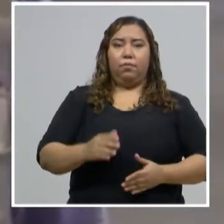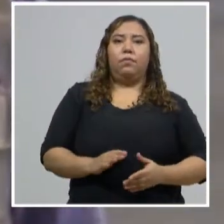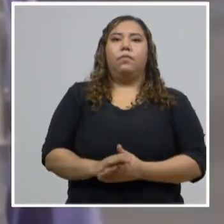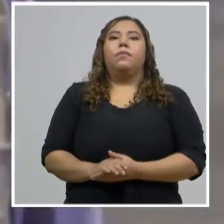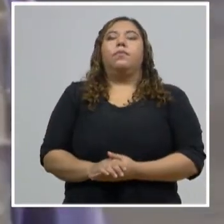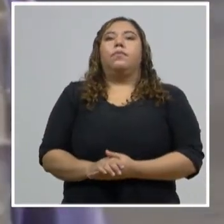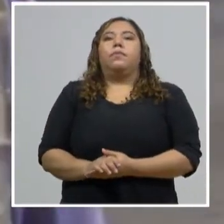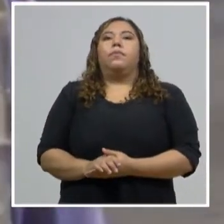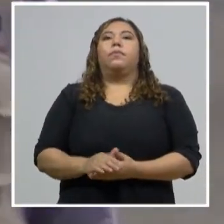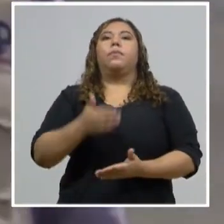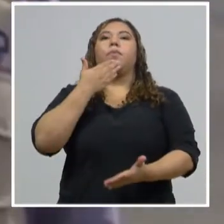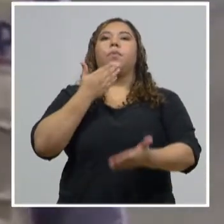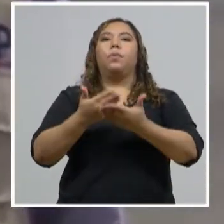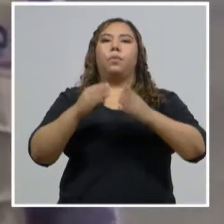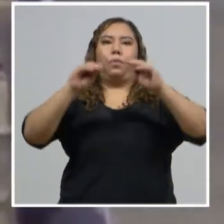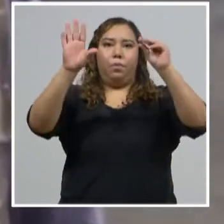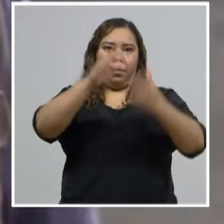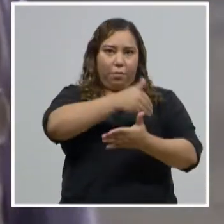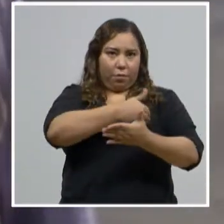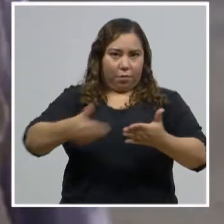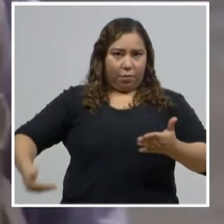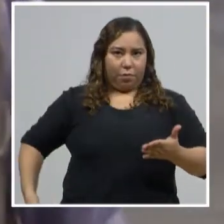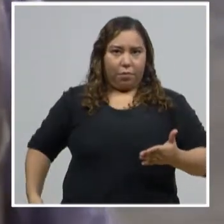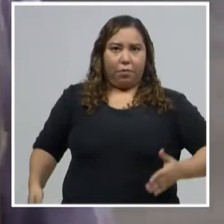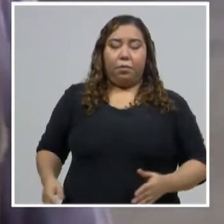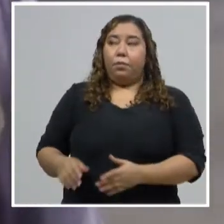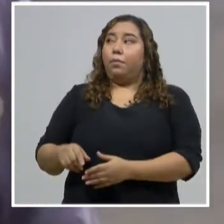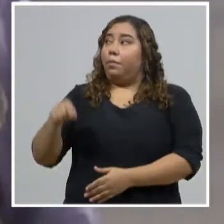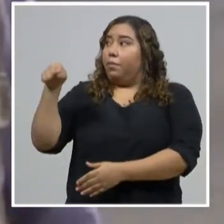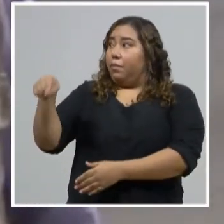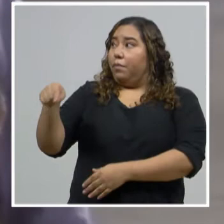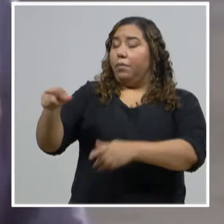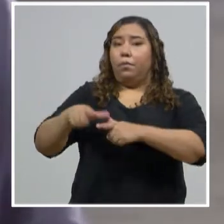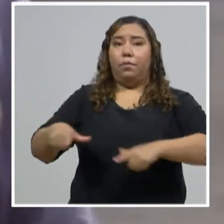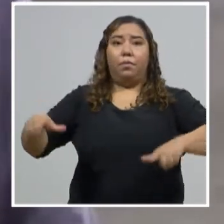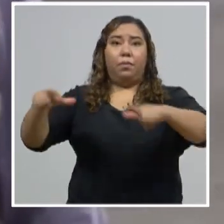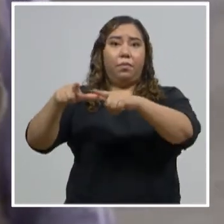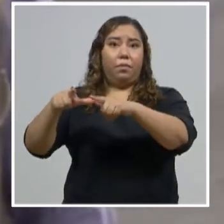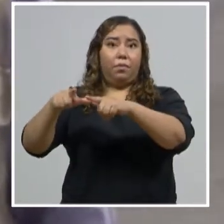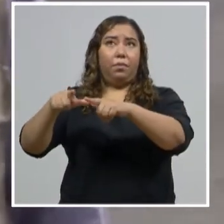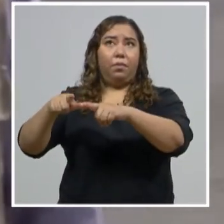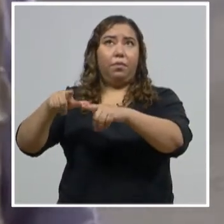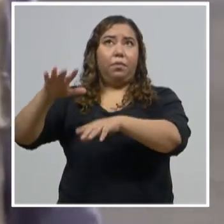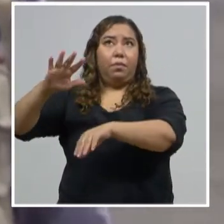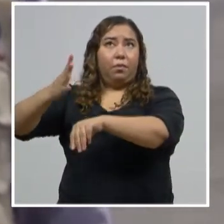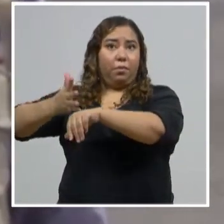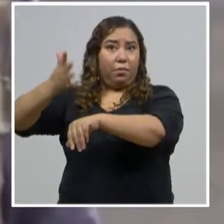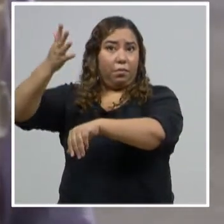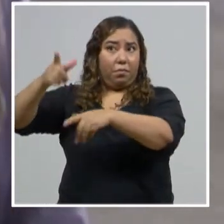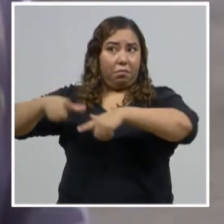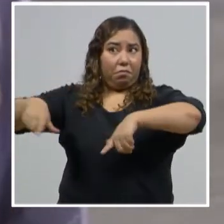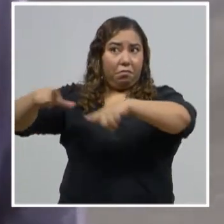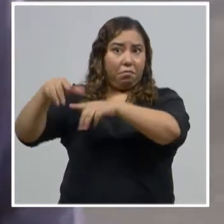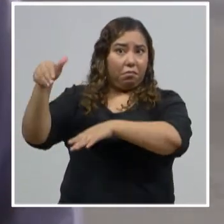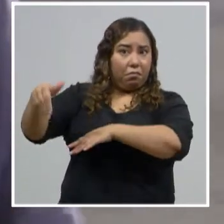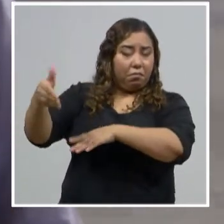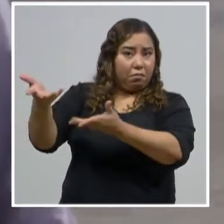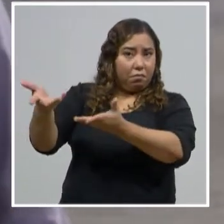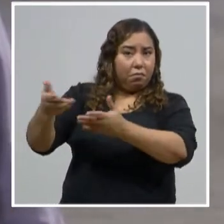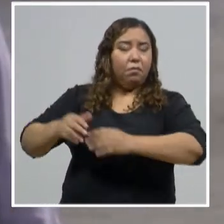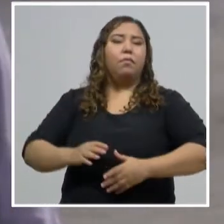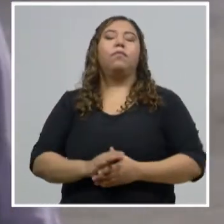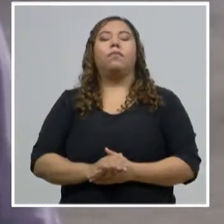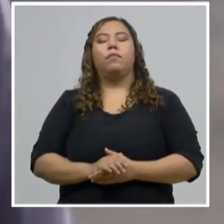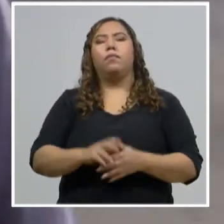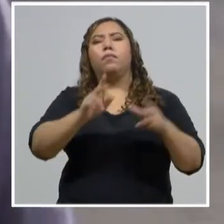Estamos muy alegres aquí en esta apertura del quinto triángel en capital para dar una atención oportuna a través del capitalismo que la